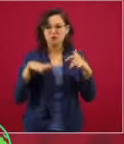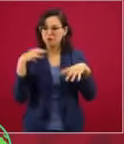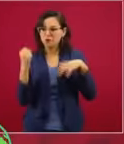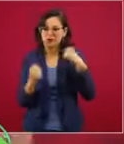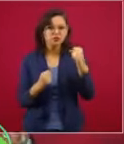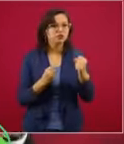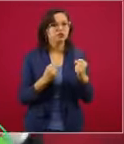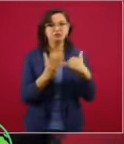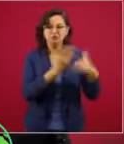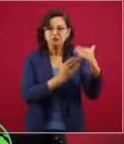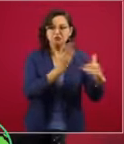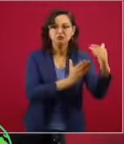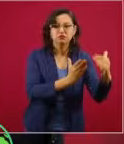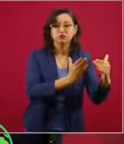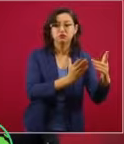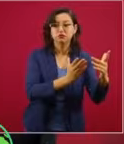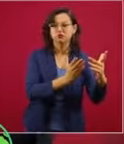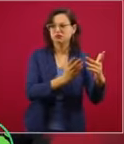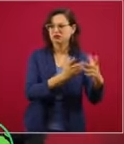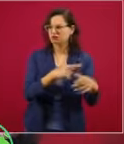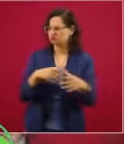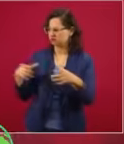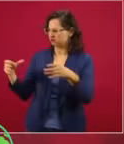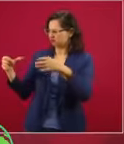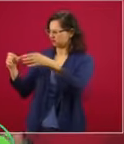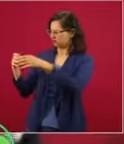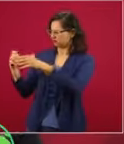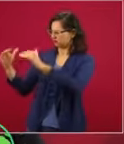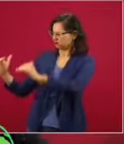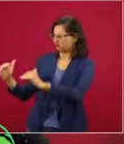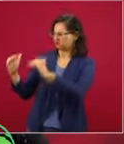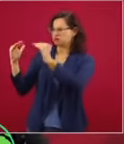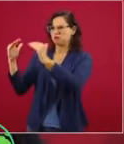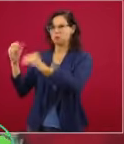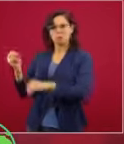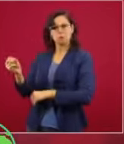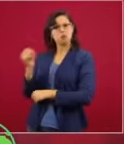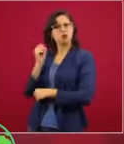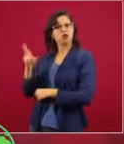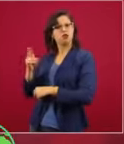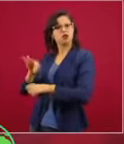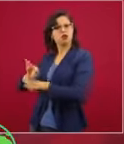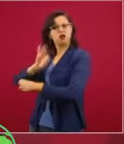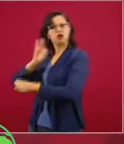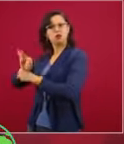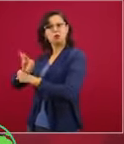realmente fue una gran inmoralidad